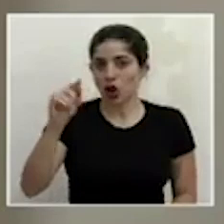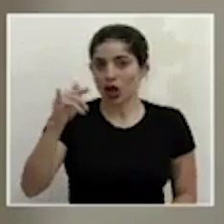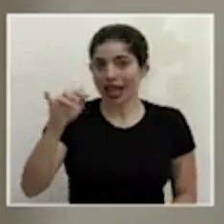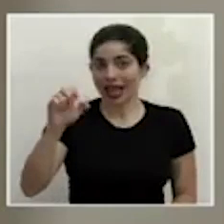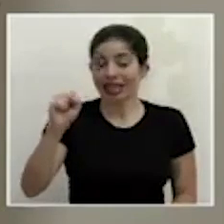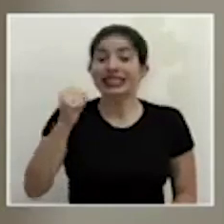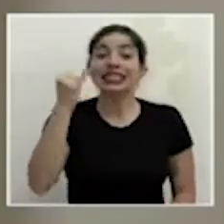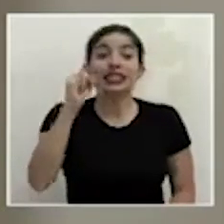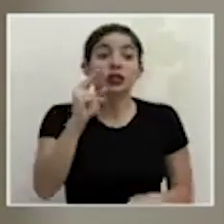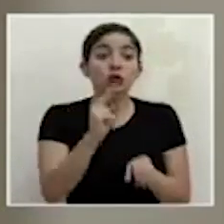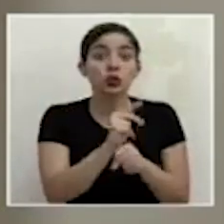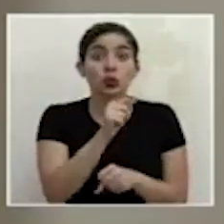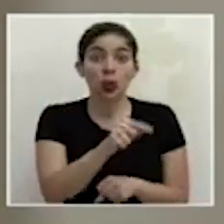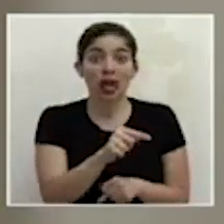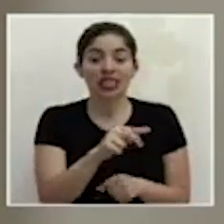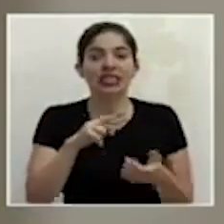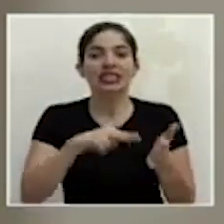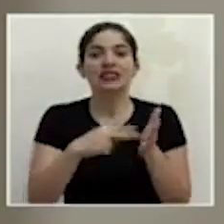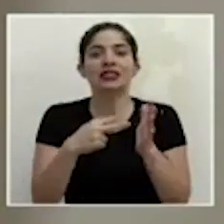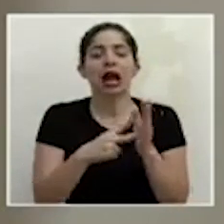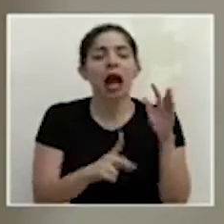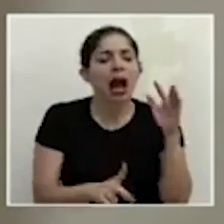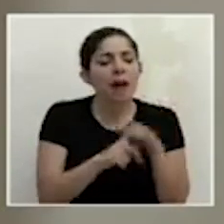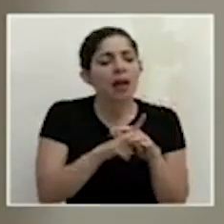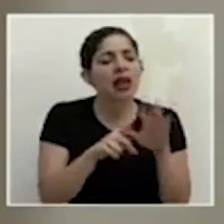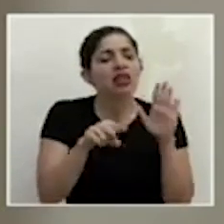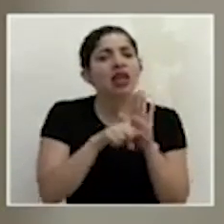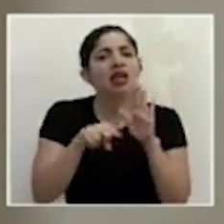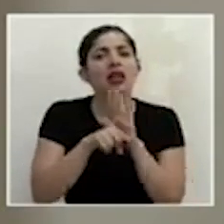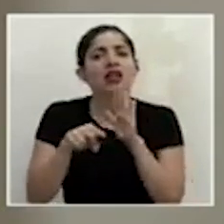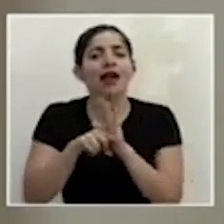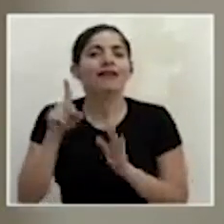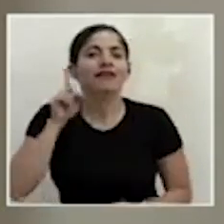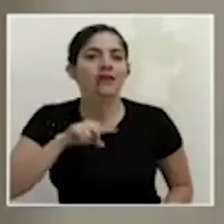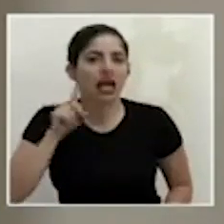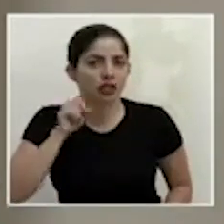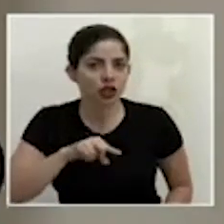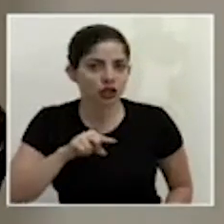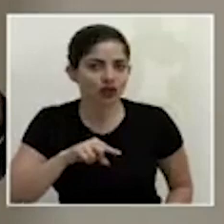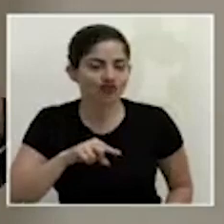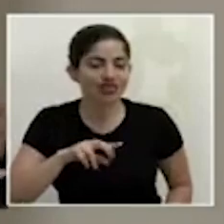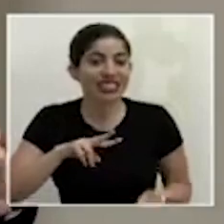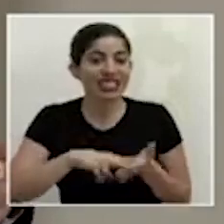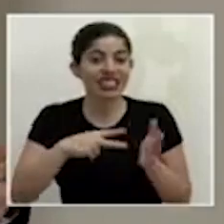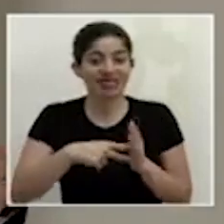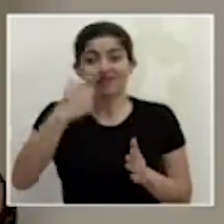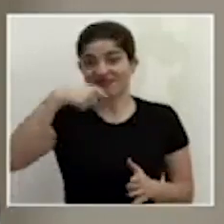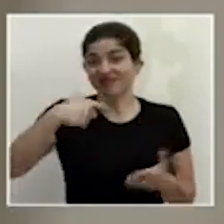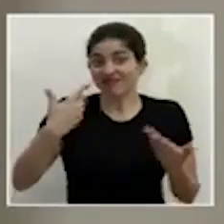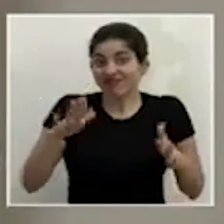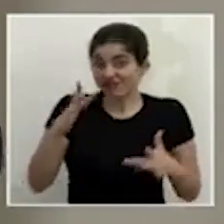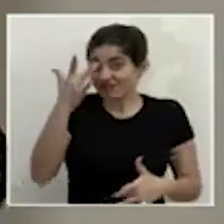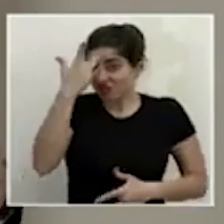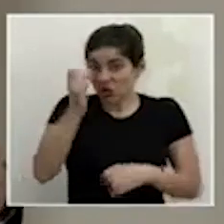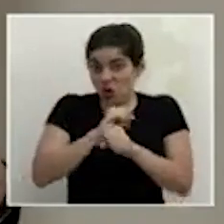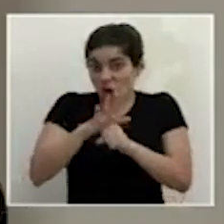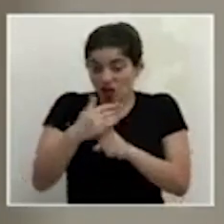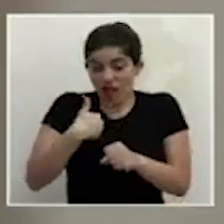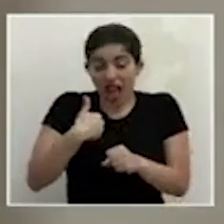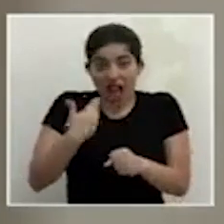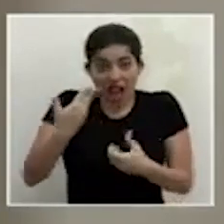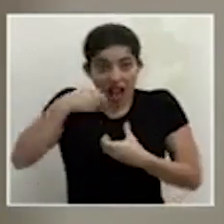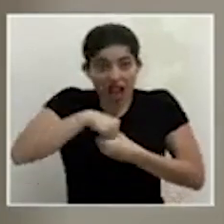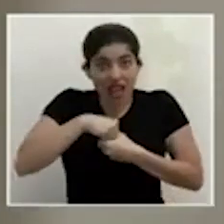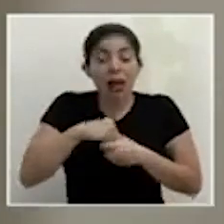que primero tendríamos muchos negativos falsos o sea personas que ya están contagiadas que ya tienen el virus